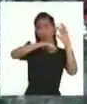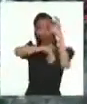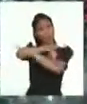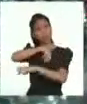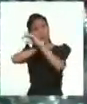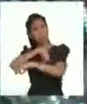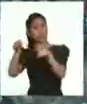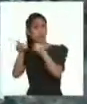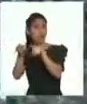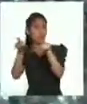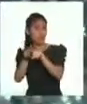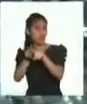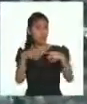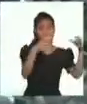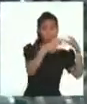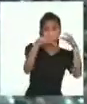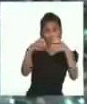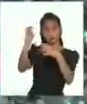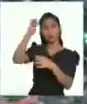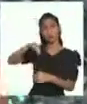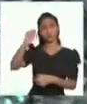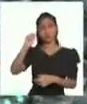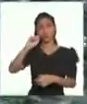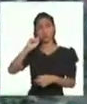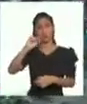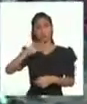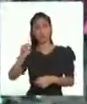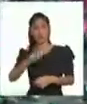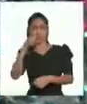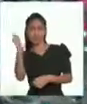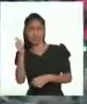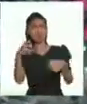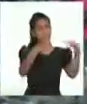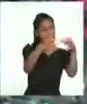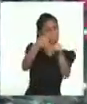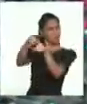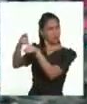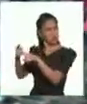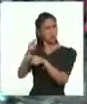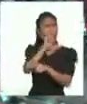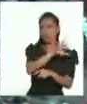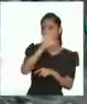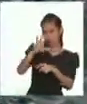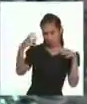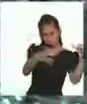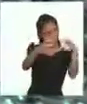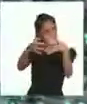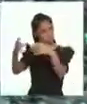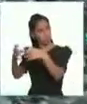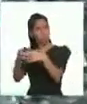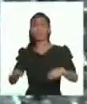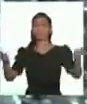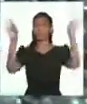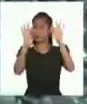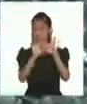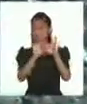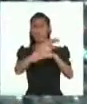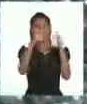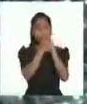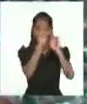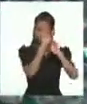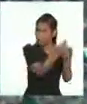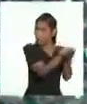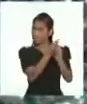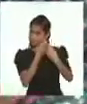y asiadescendientes, población mestiza y población de migrantes contemporáneos. Es necesario que aprendamos a convivir respetándonos